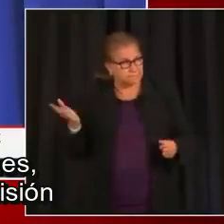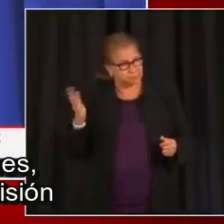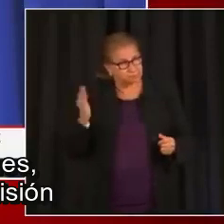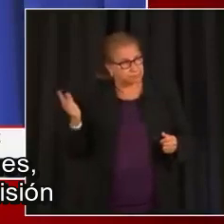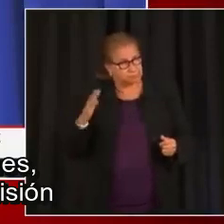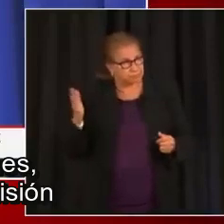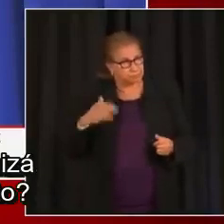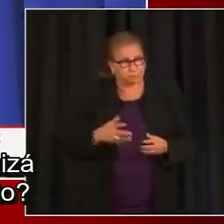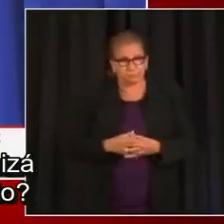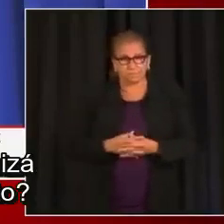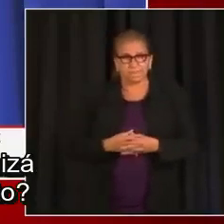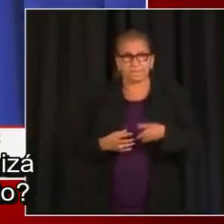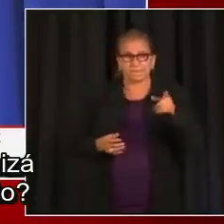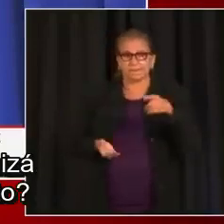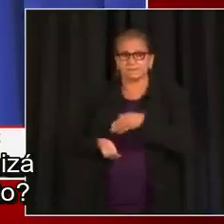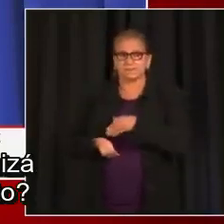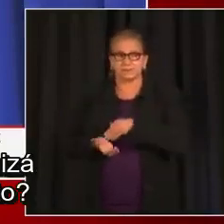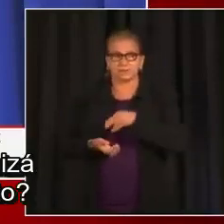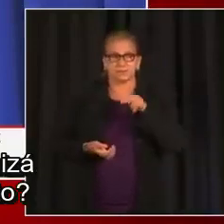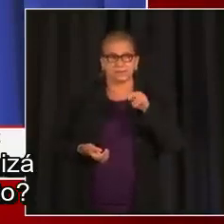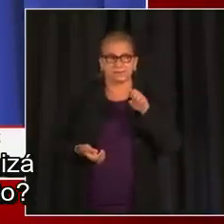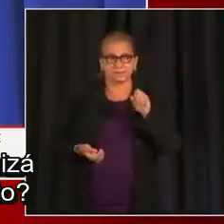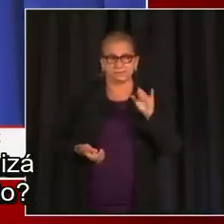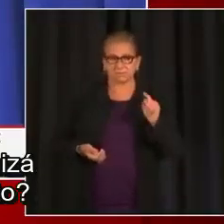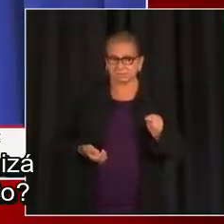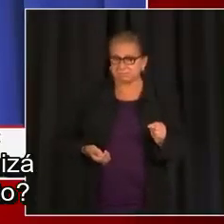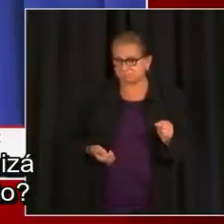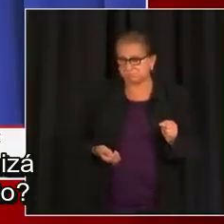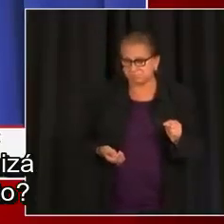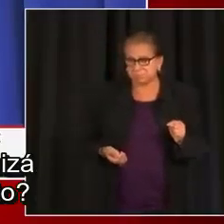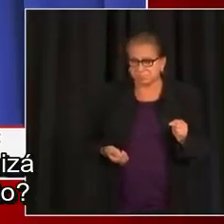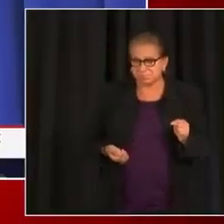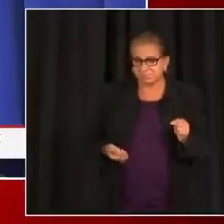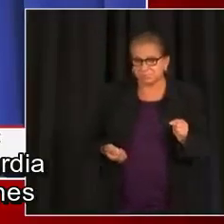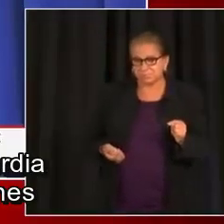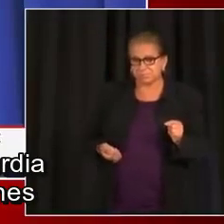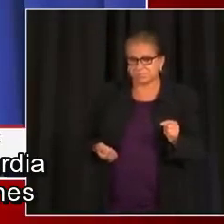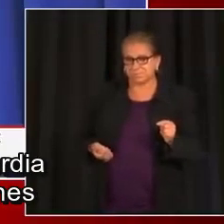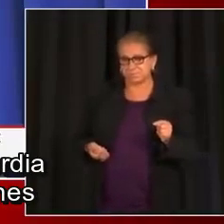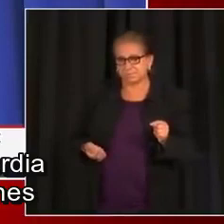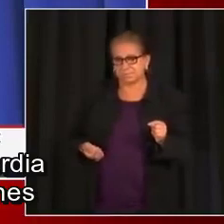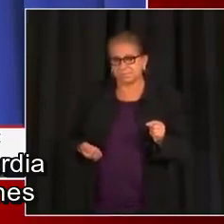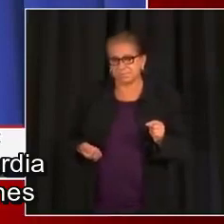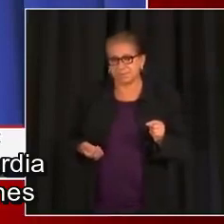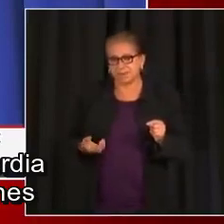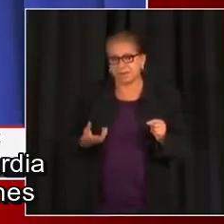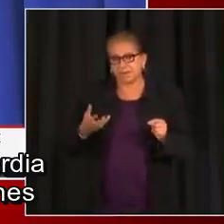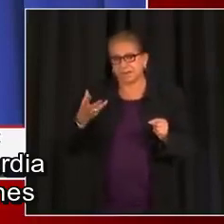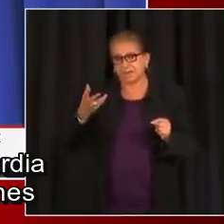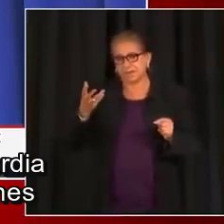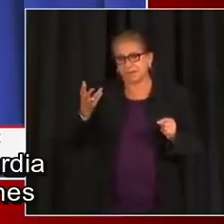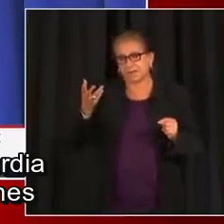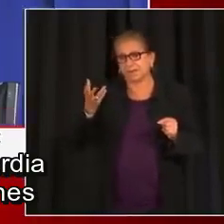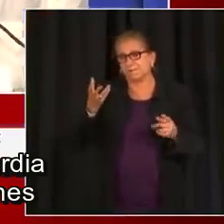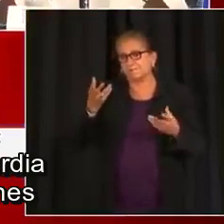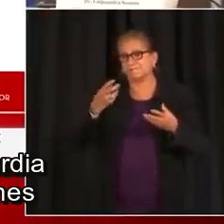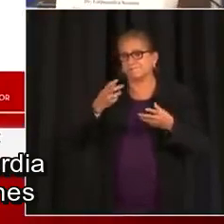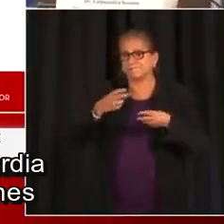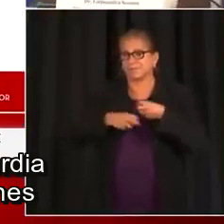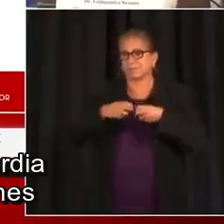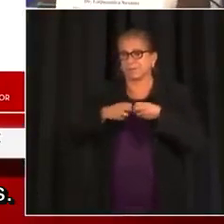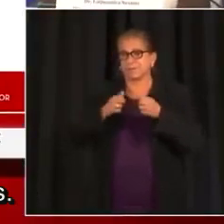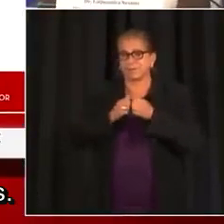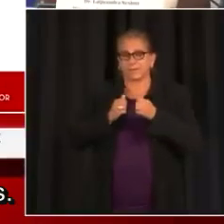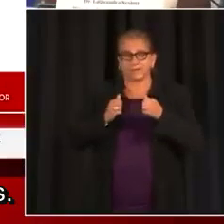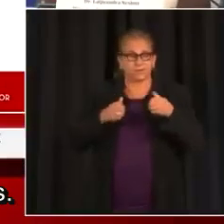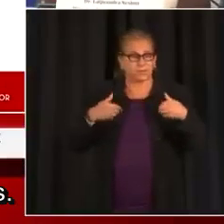tomar la decisión de ponerse la vacuna, pero quizás sus padres no se la han puesto? No sé. Sí, sabemos que hay mucha discordia entre los intereses